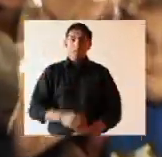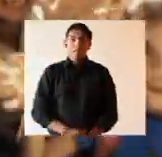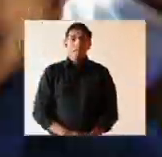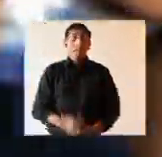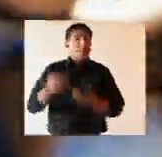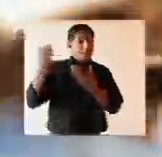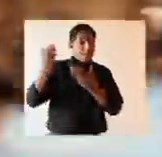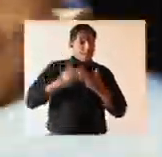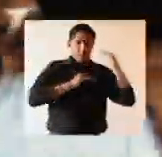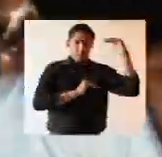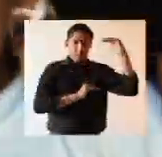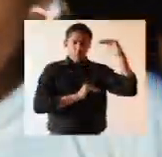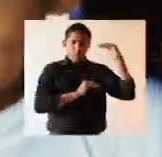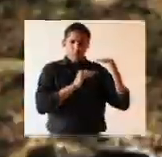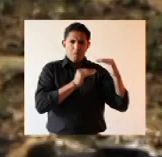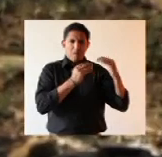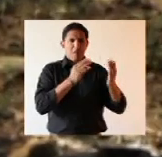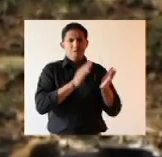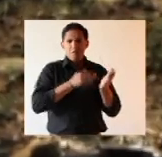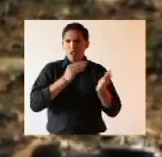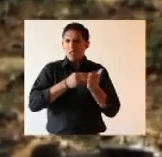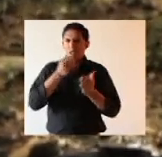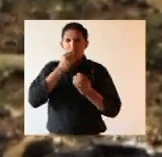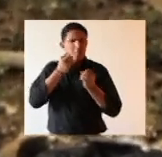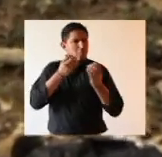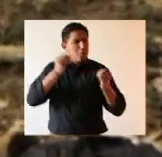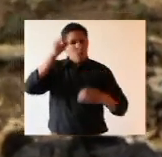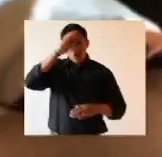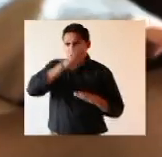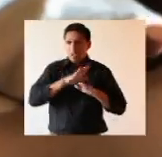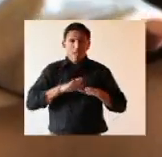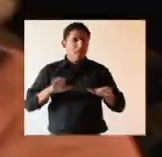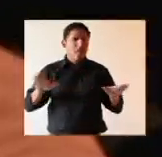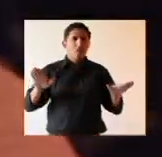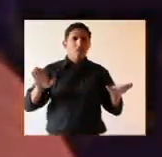Se ha reducido la desnutrición de miles de niñas y niños.